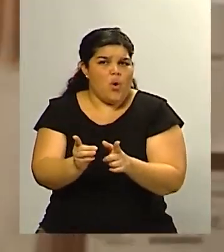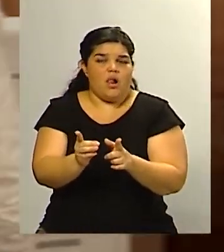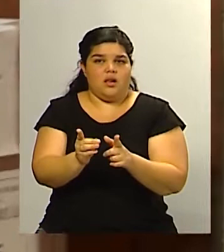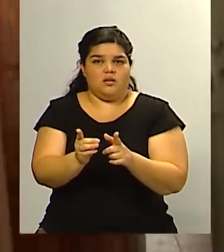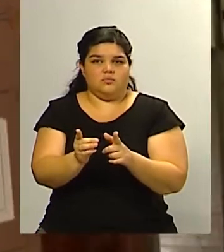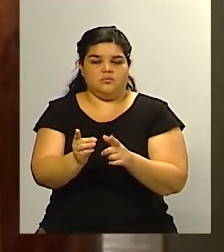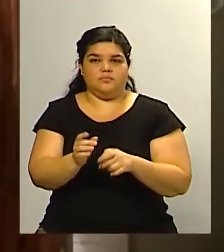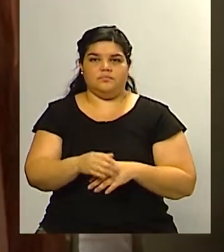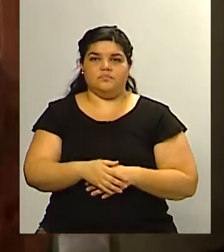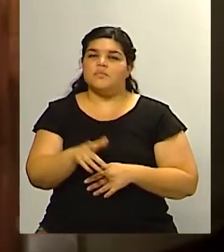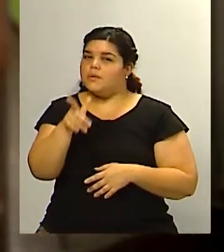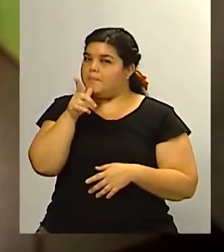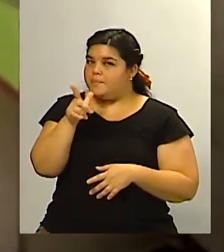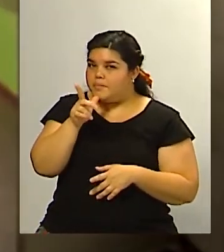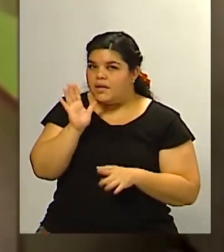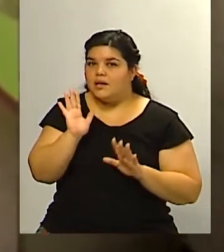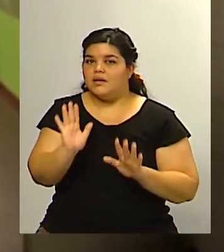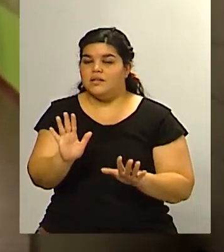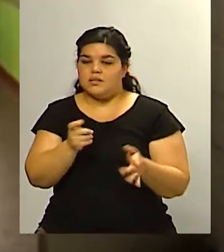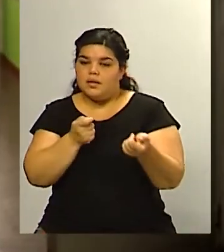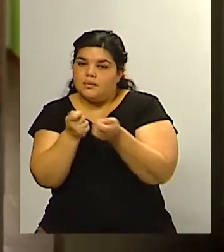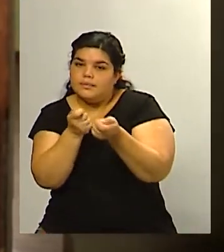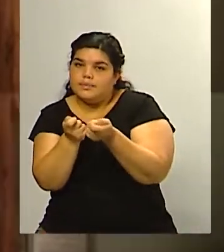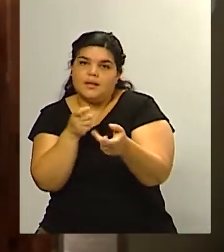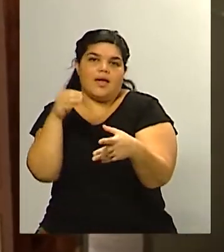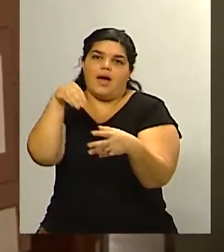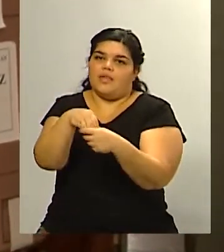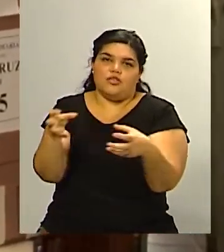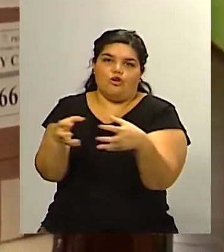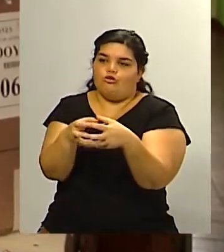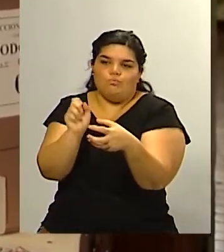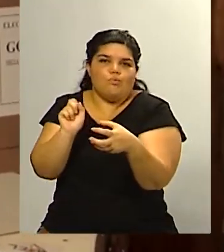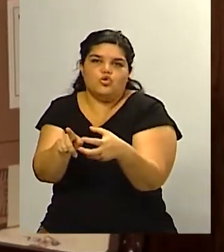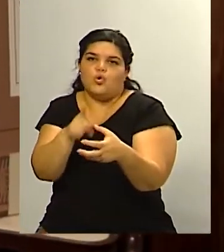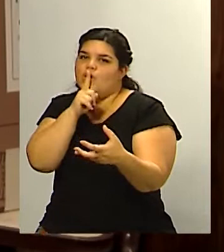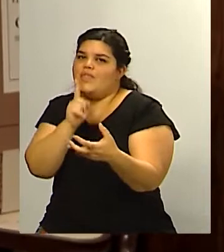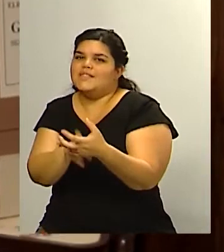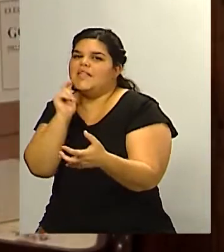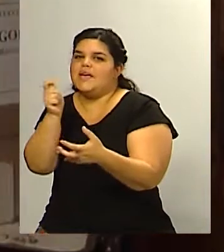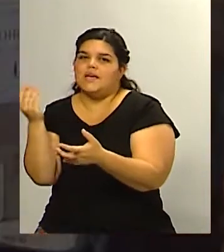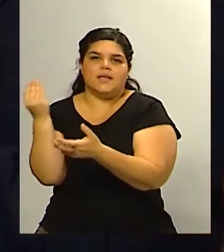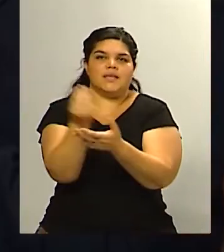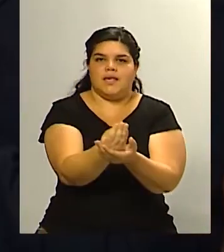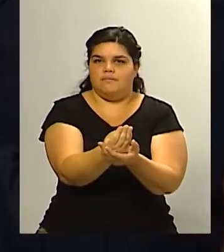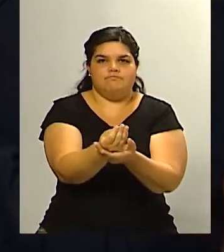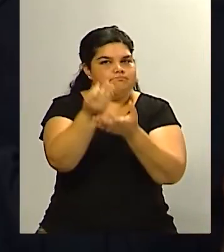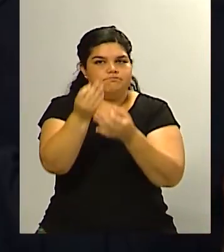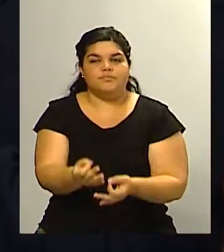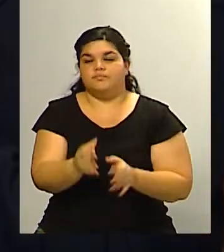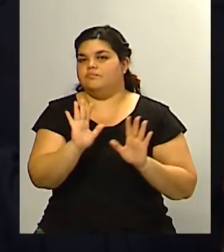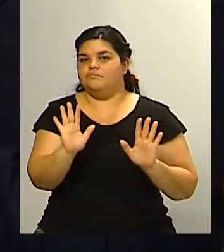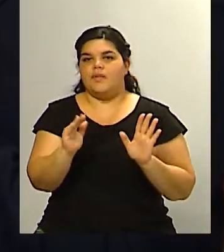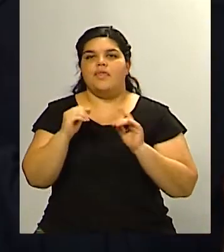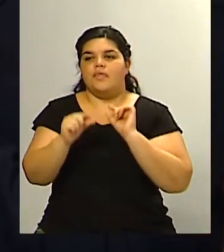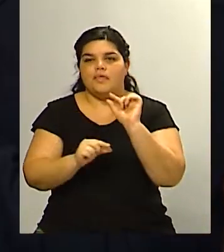en una interna partidaria una decisión partidaria y ahí obviamente de a poquito irá